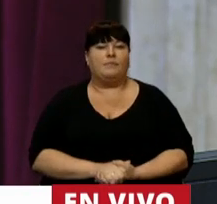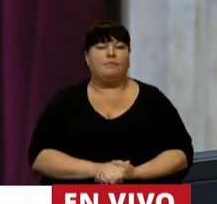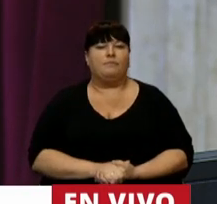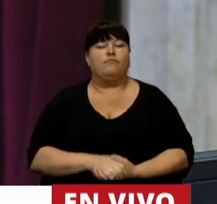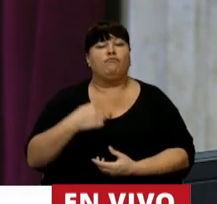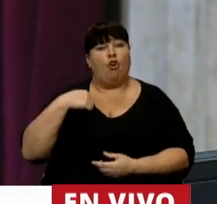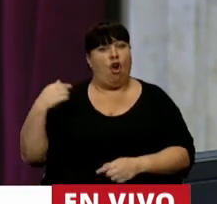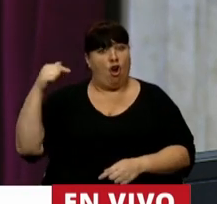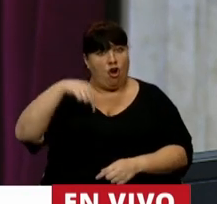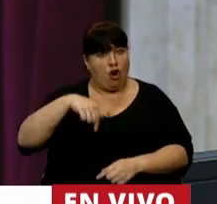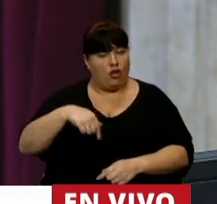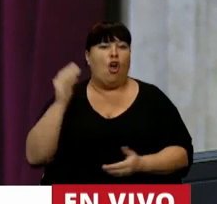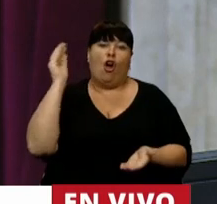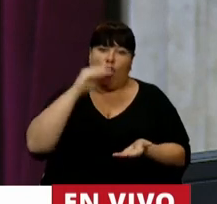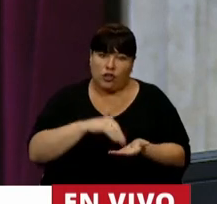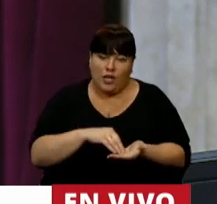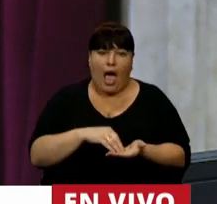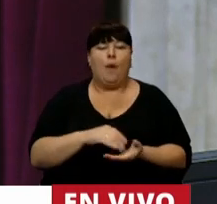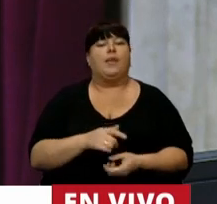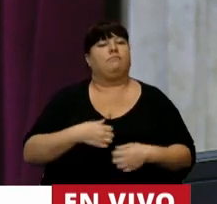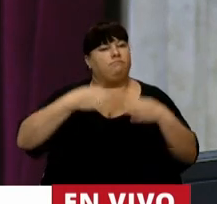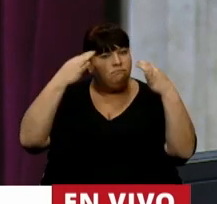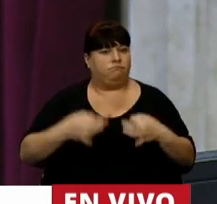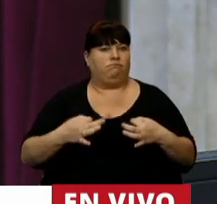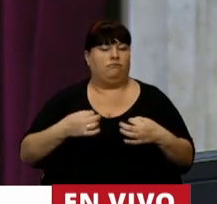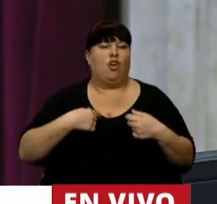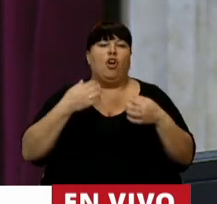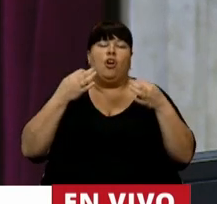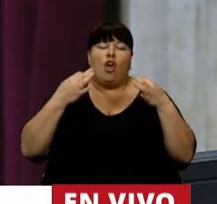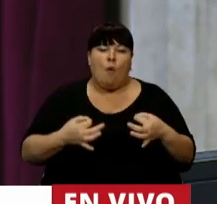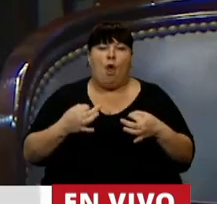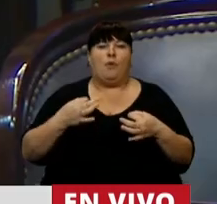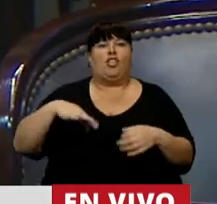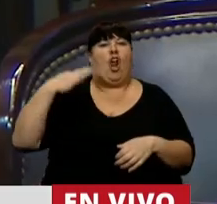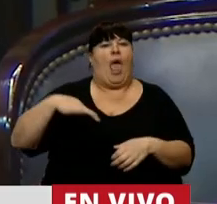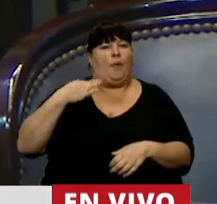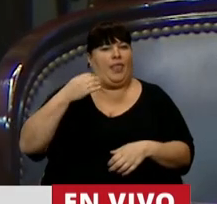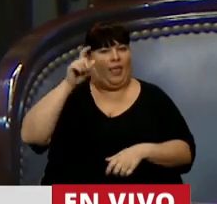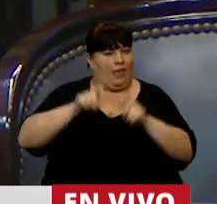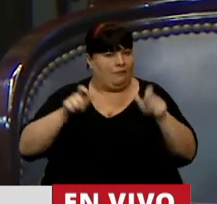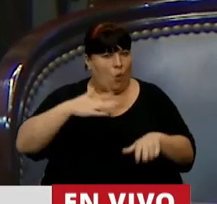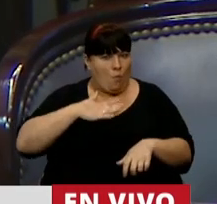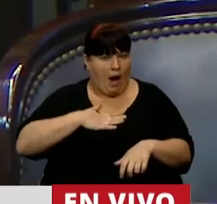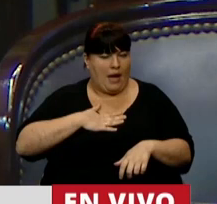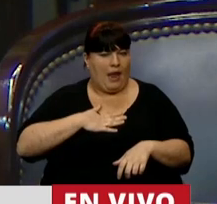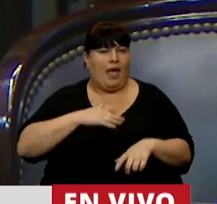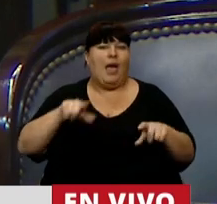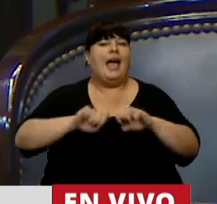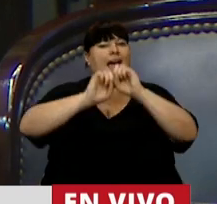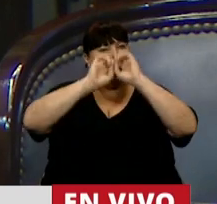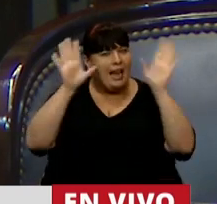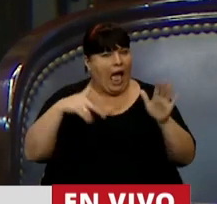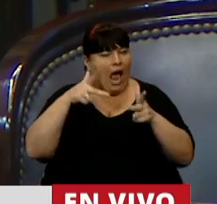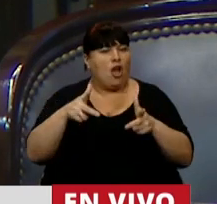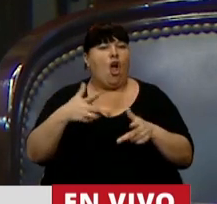Hoy estoy acá una vez más para reafirmar mi compromiso con la vida humana. Que quede bien claro,